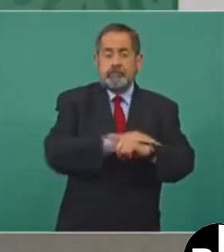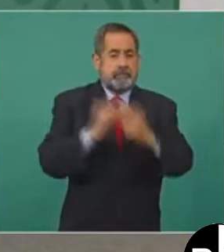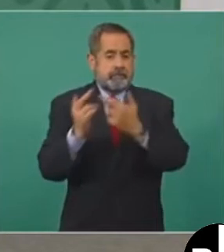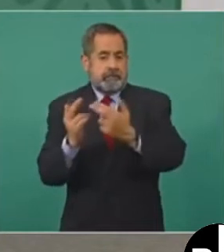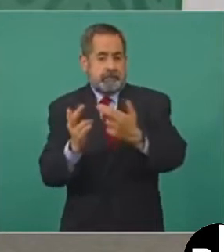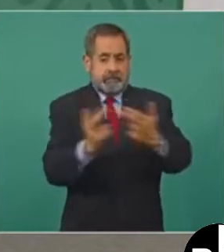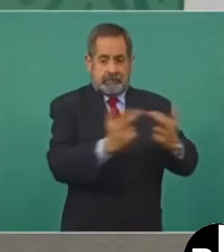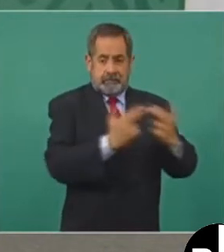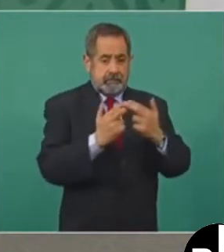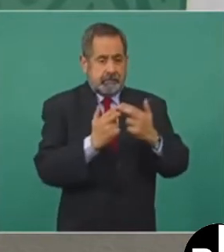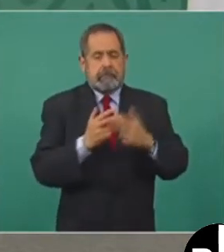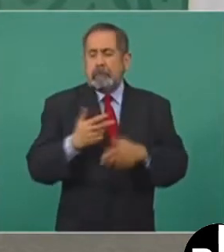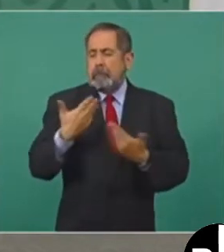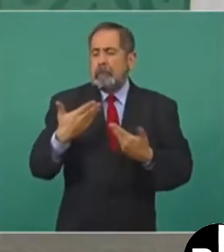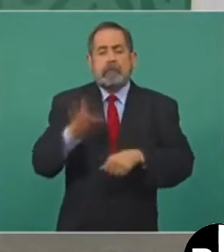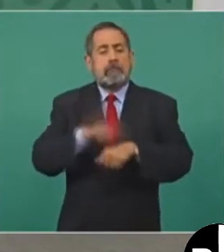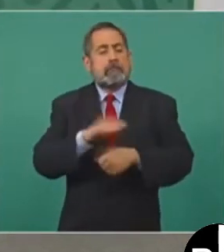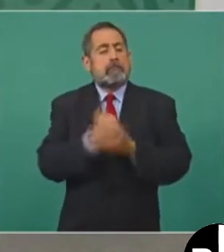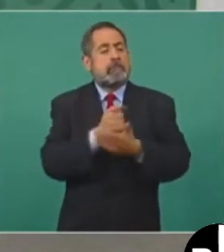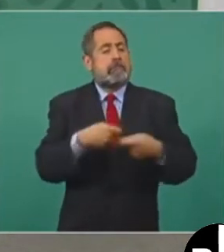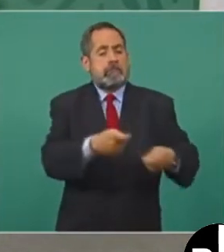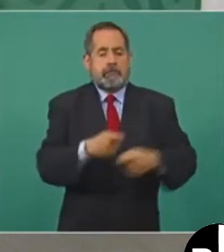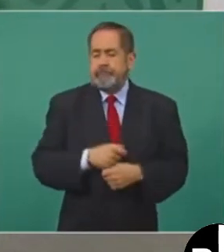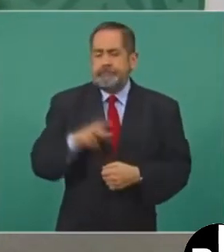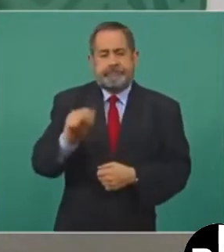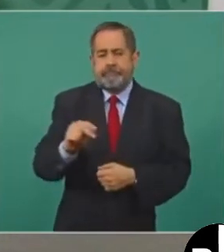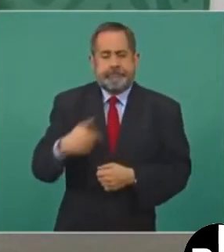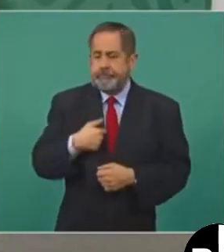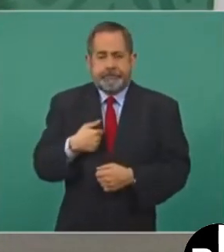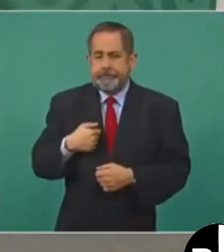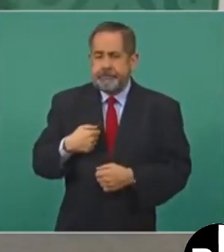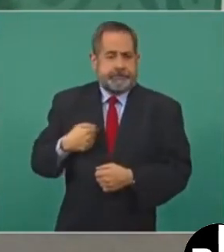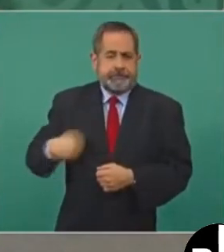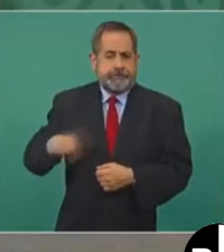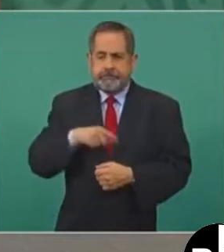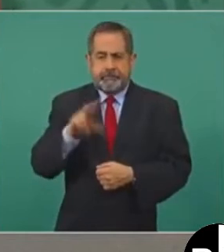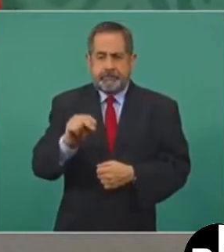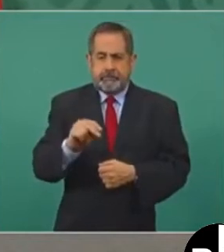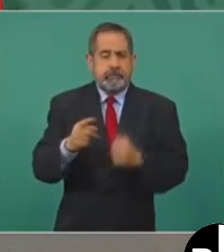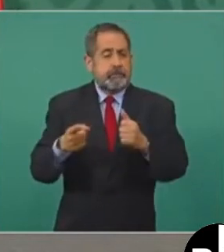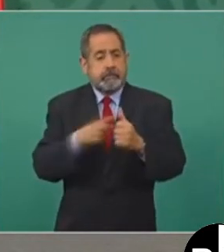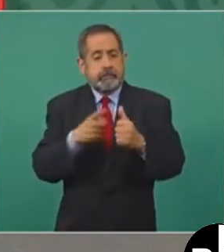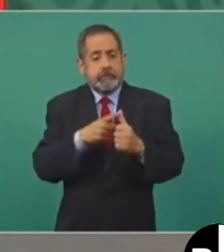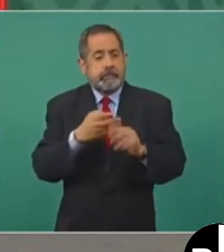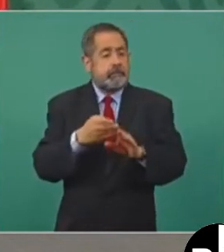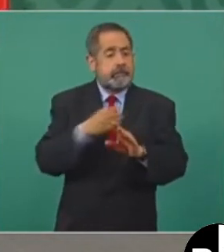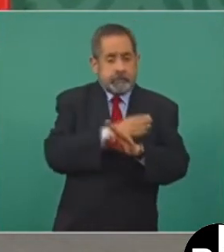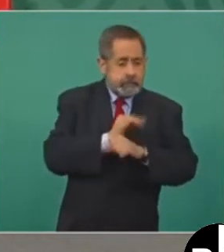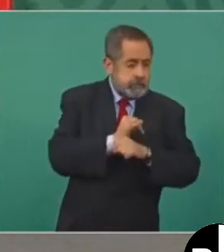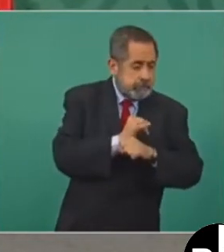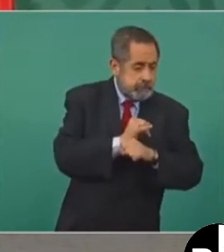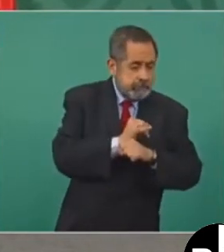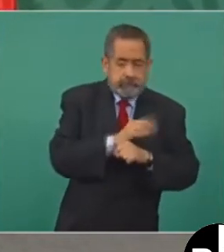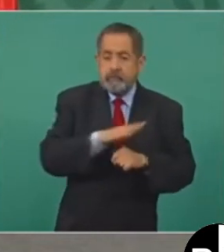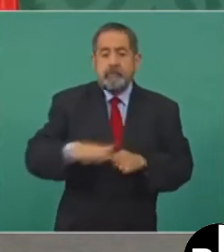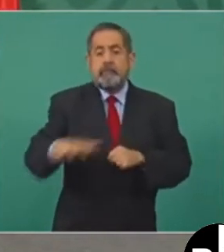y que no sean aprobadas por los